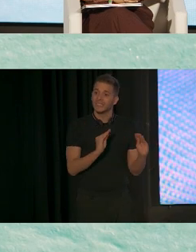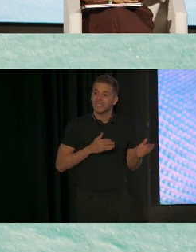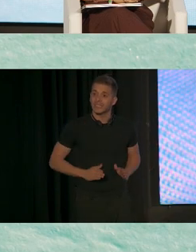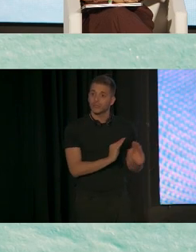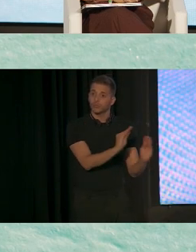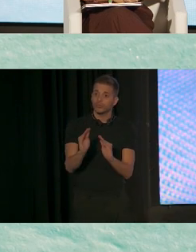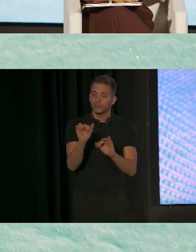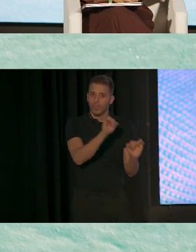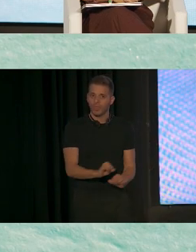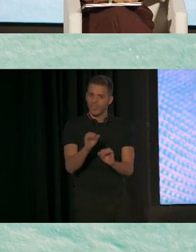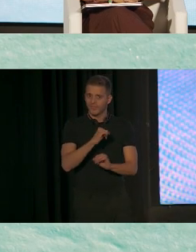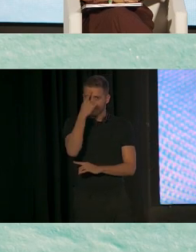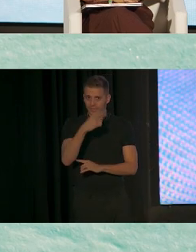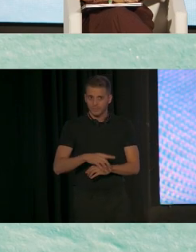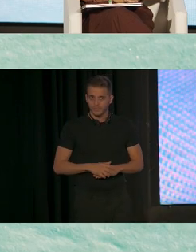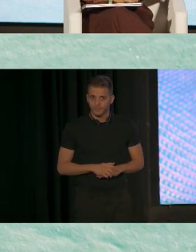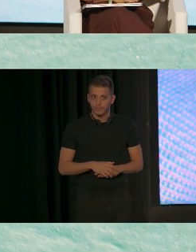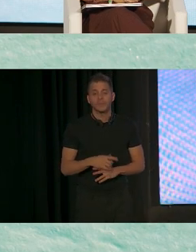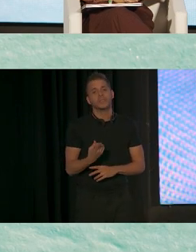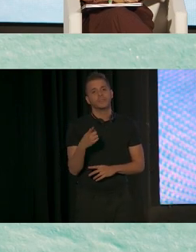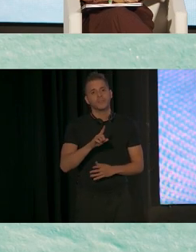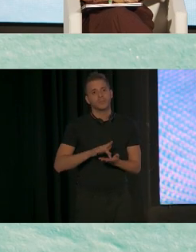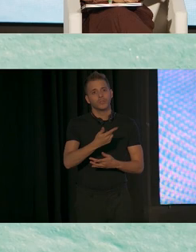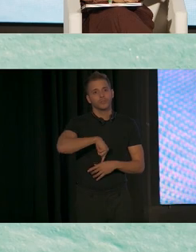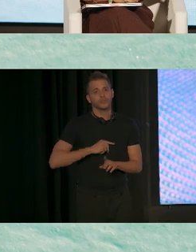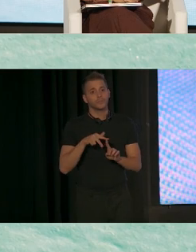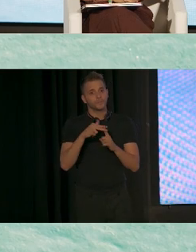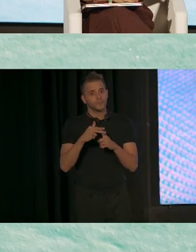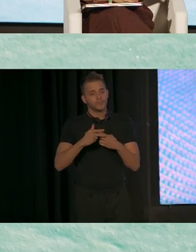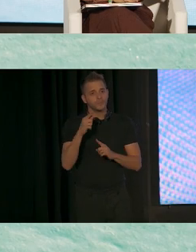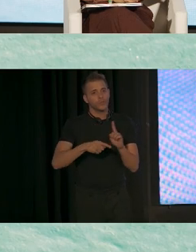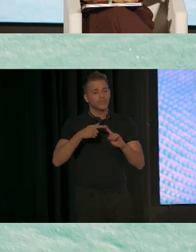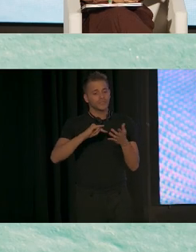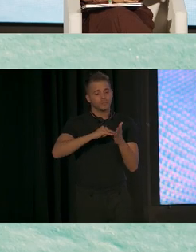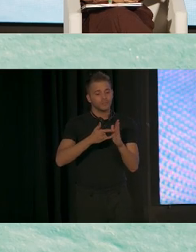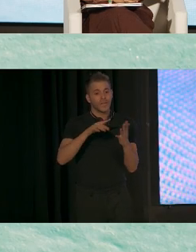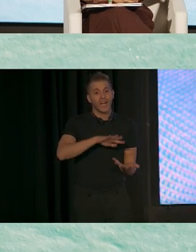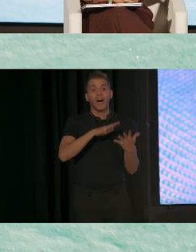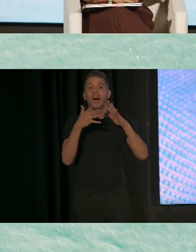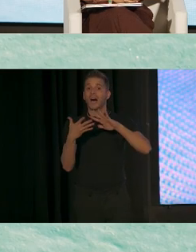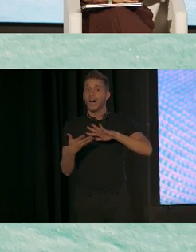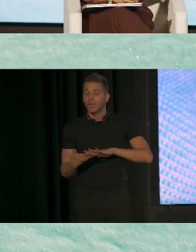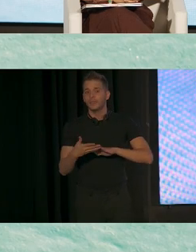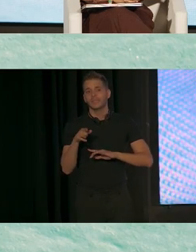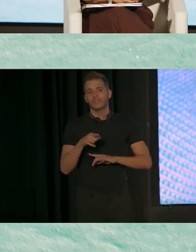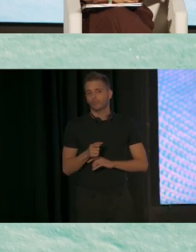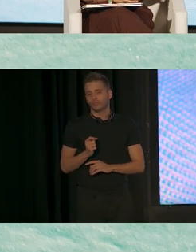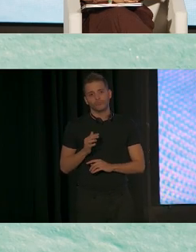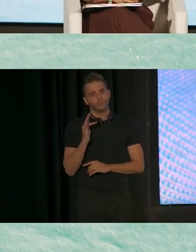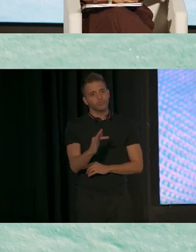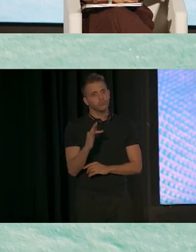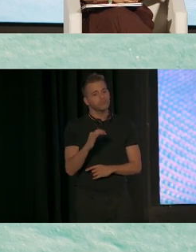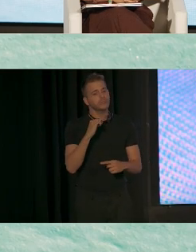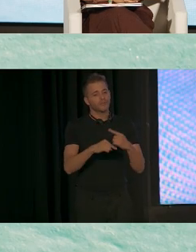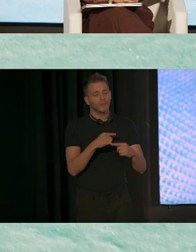También tenemos talleres sobre la planificación de la transición que es muy útil para las familias